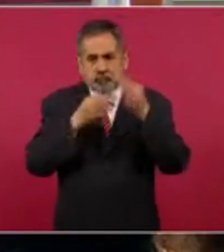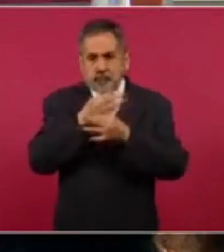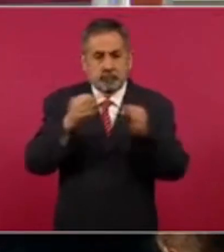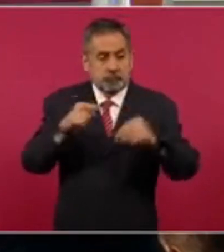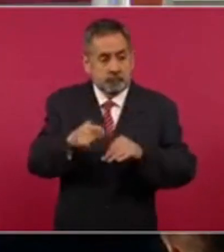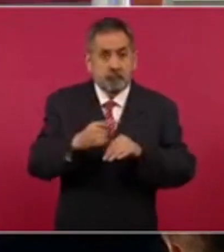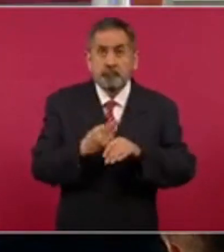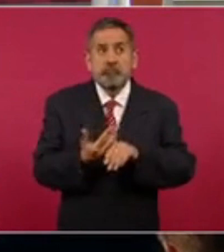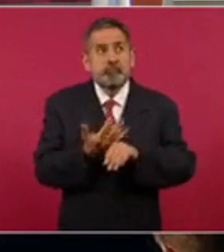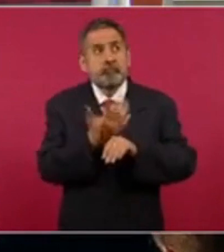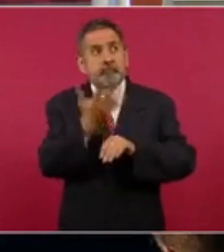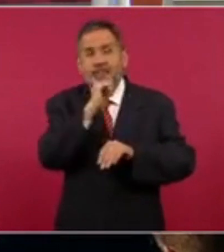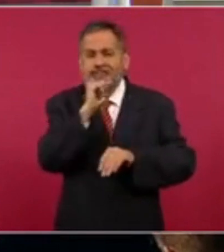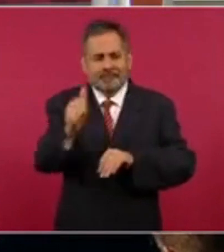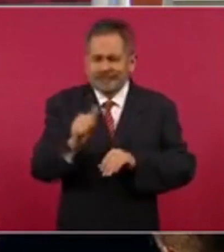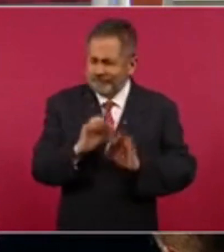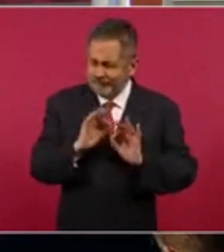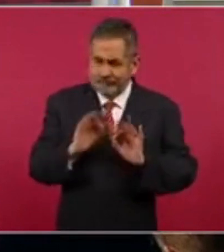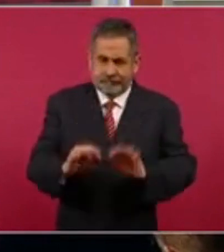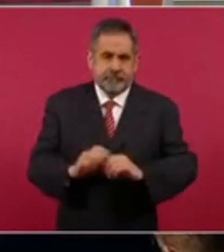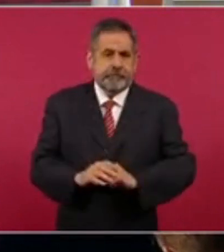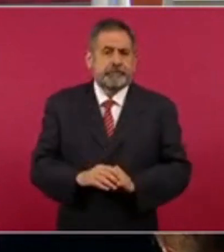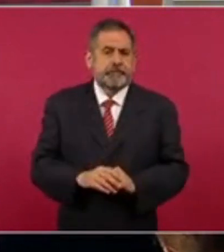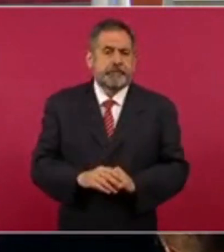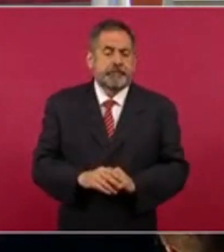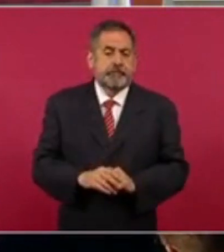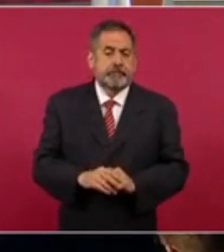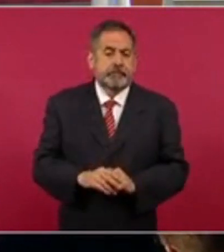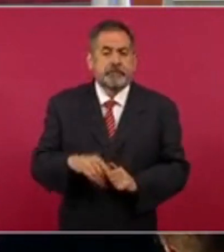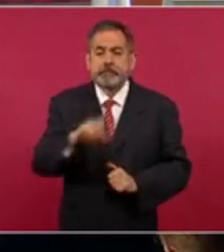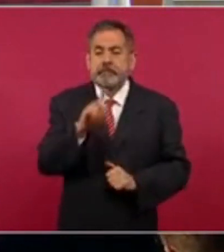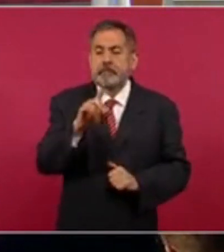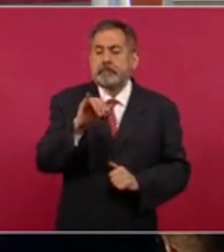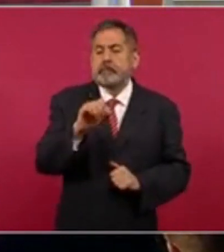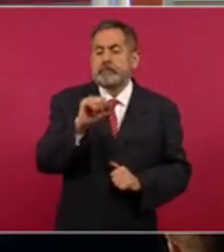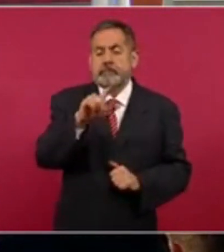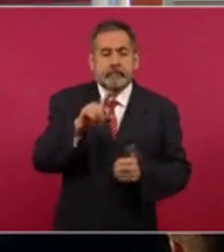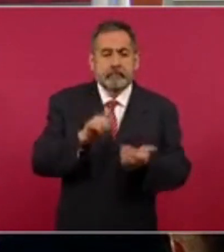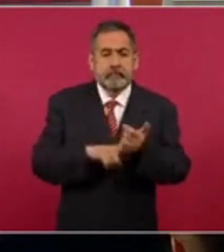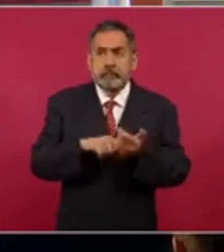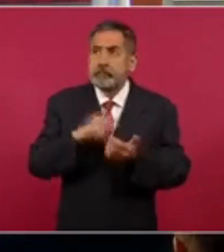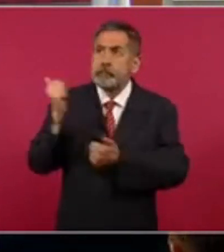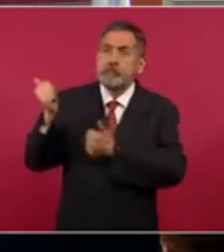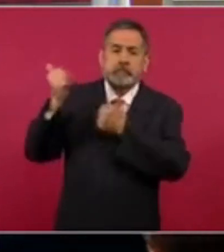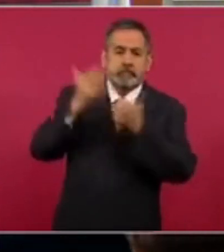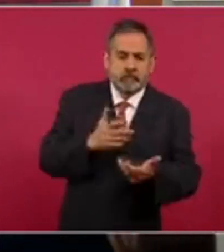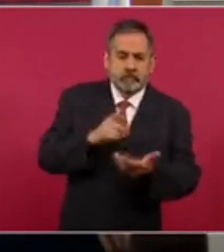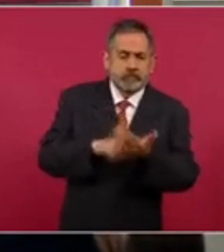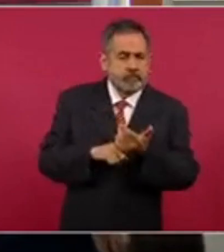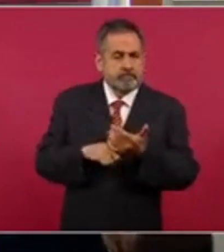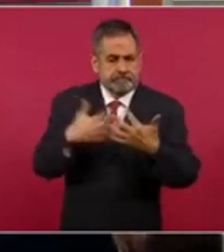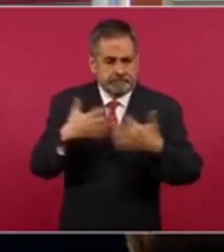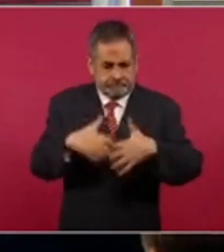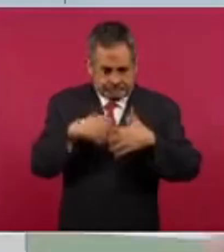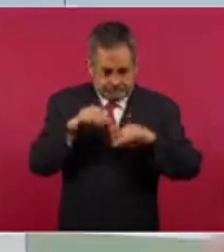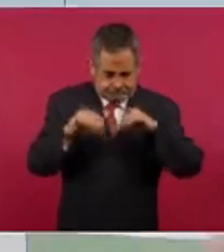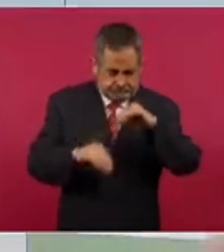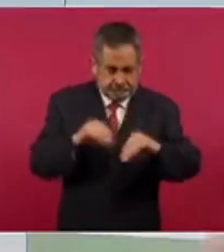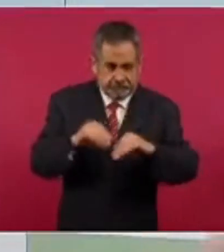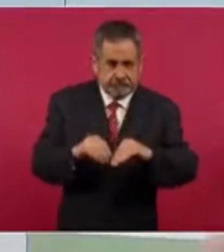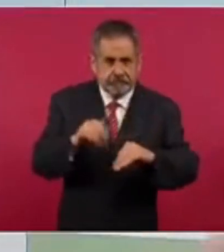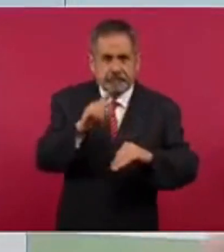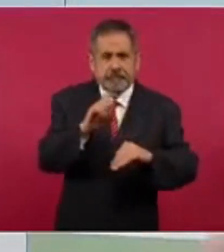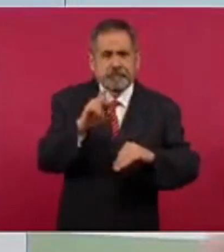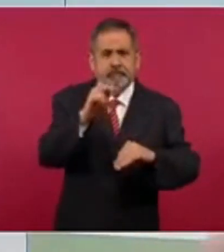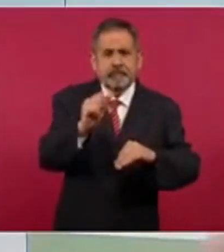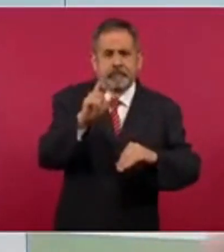porque es un diésel que se va a importar de la refinería Deer Park